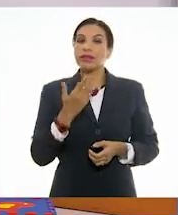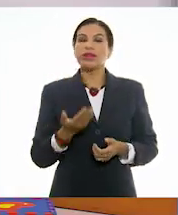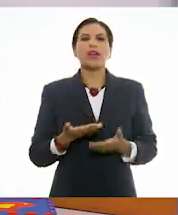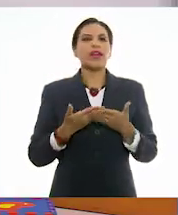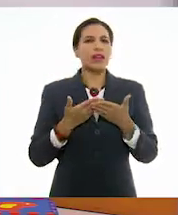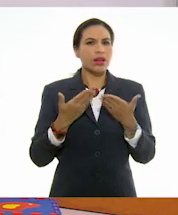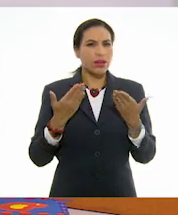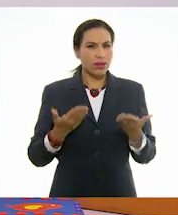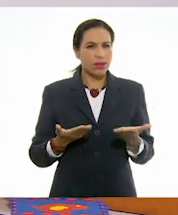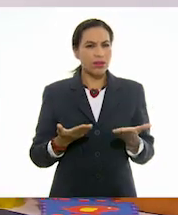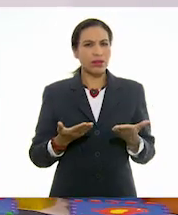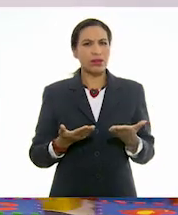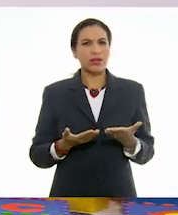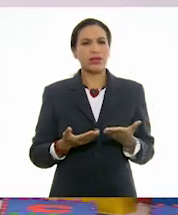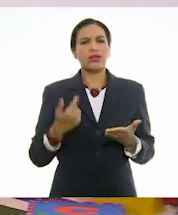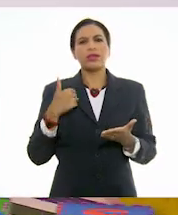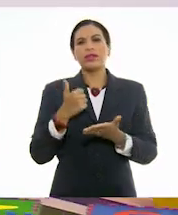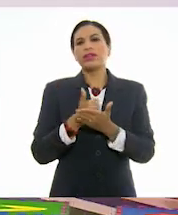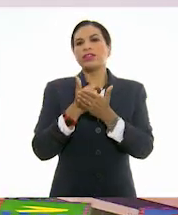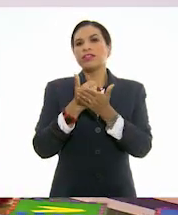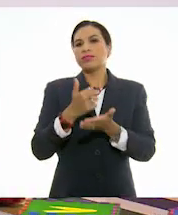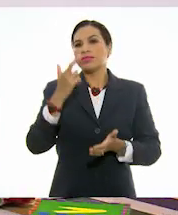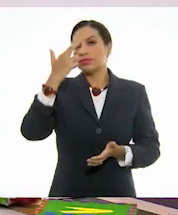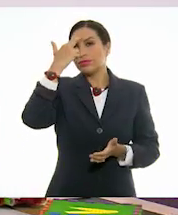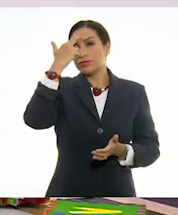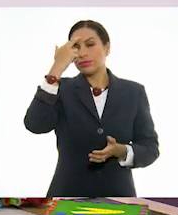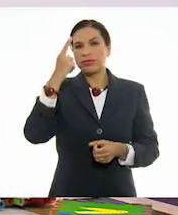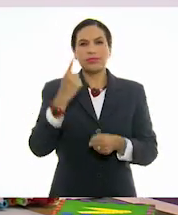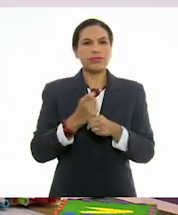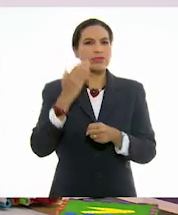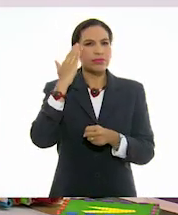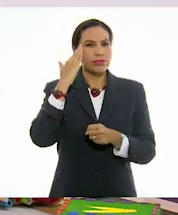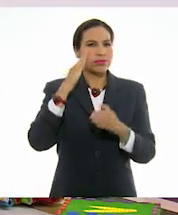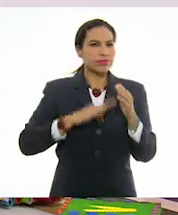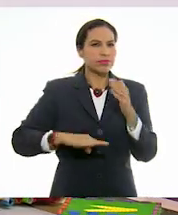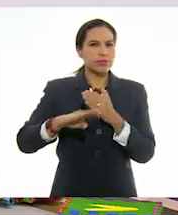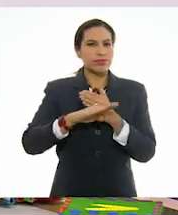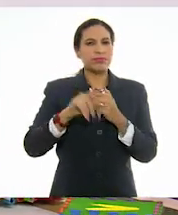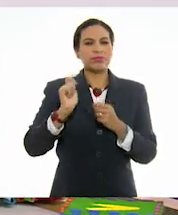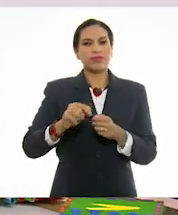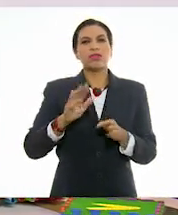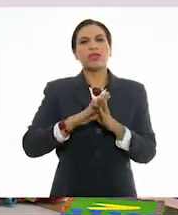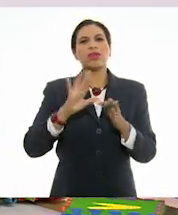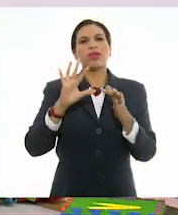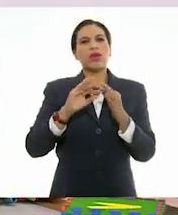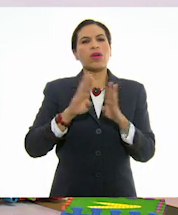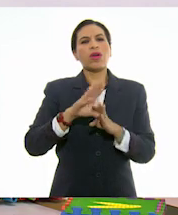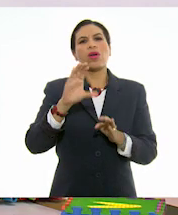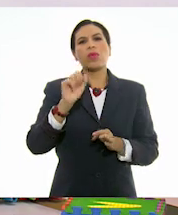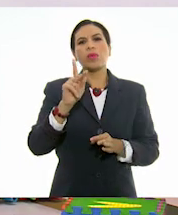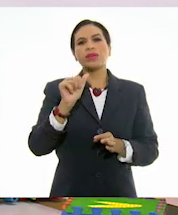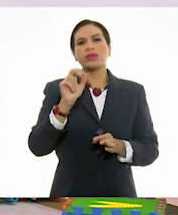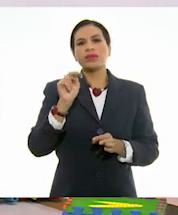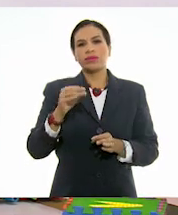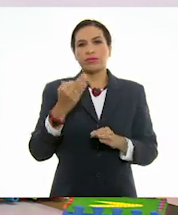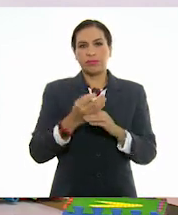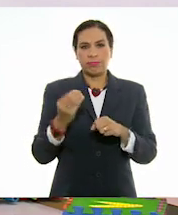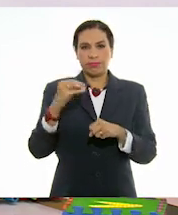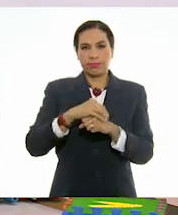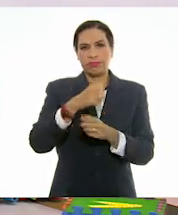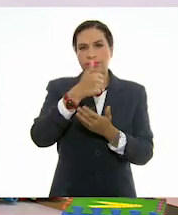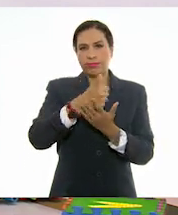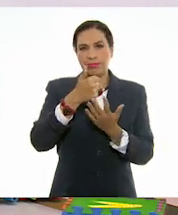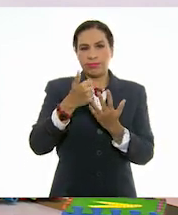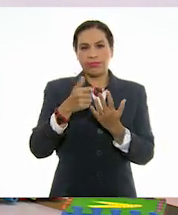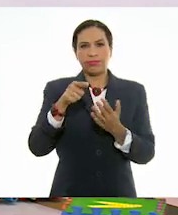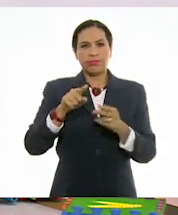Bueno, ahora te voy a ayudar a recordar los principios de la composición. Los voy a colocar uno a uno